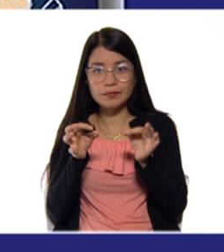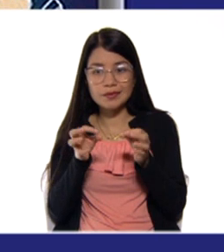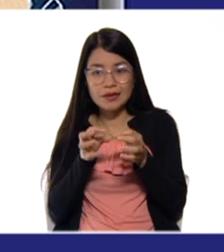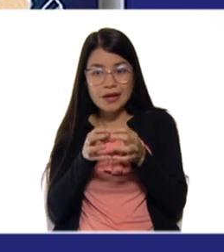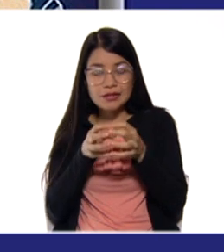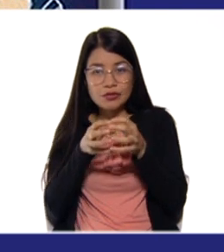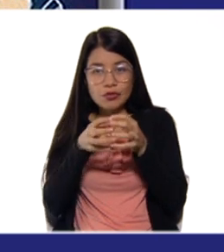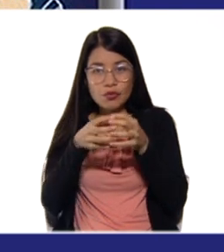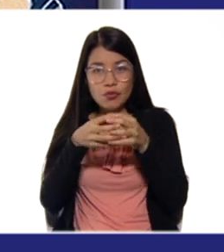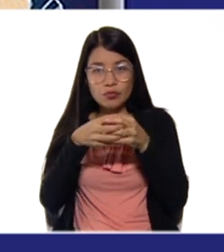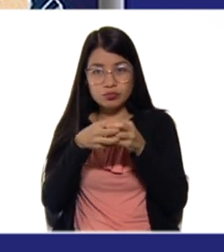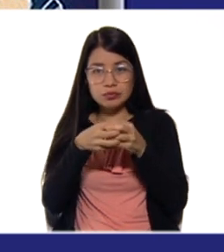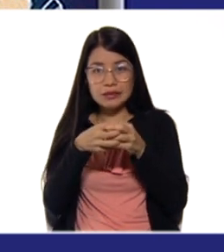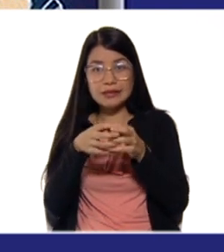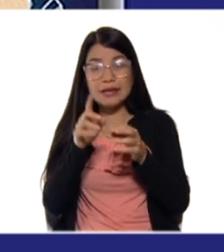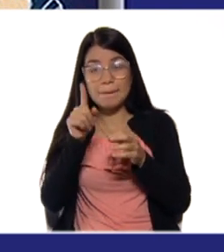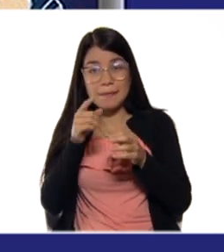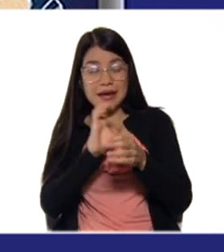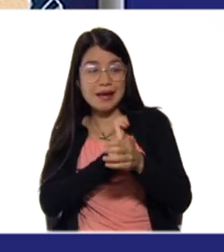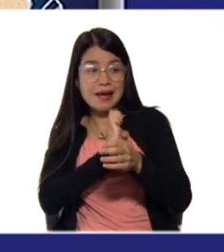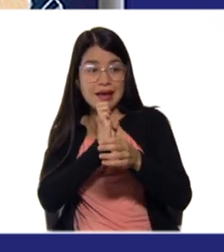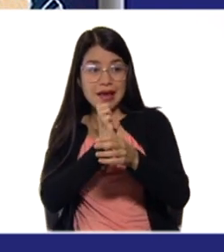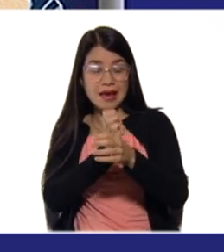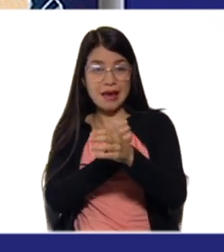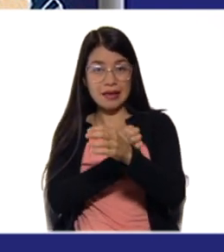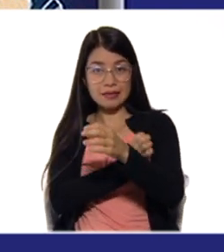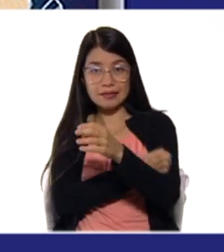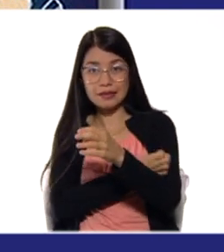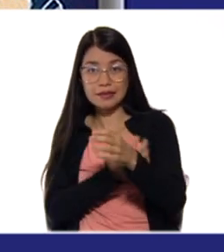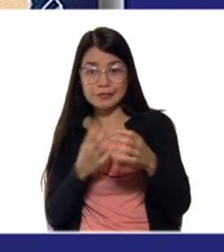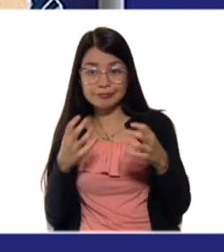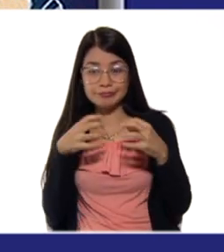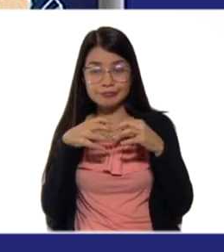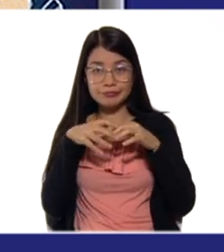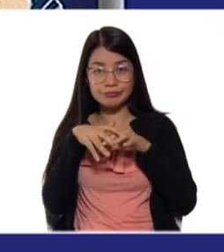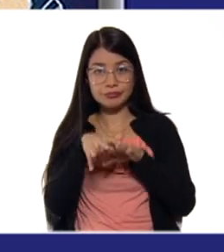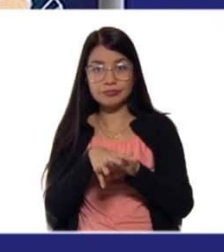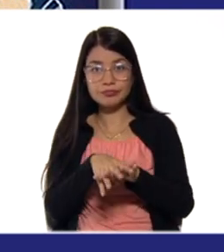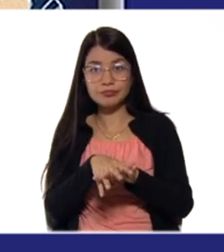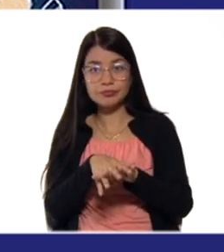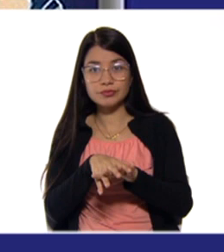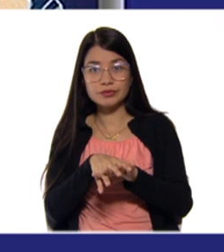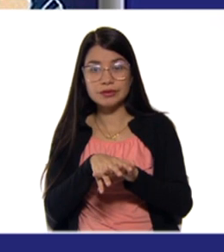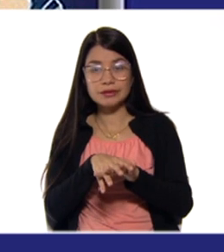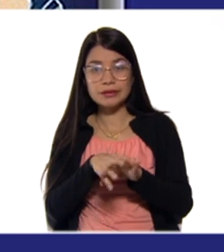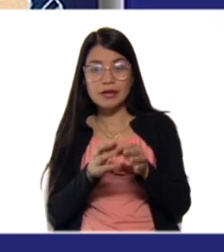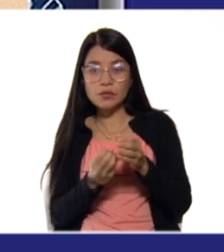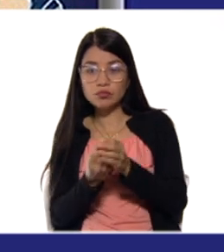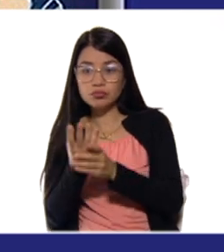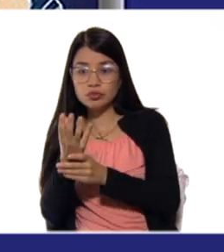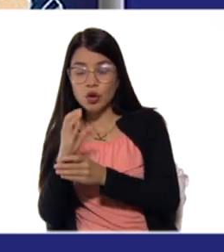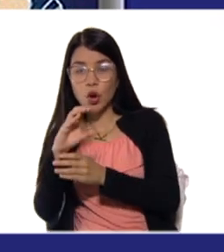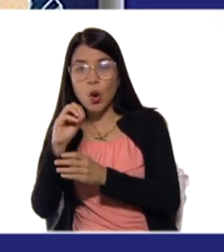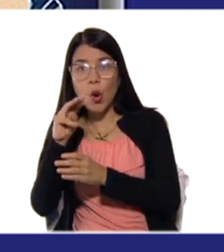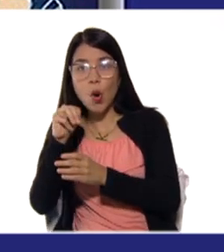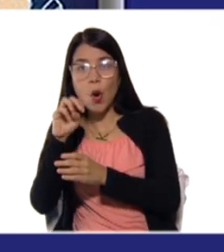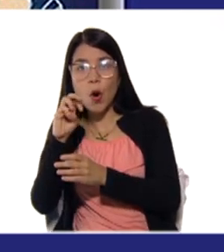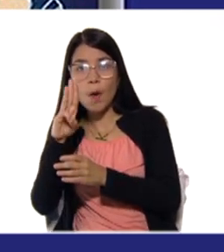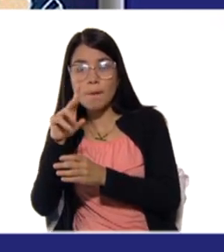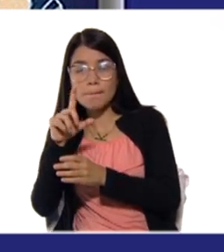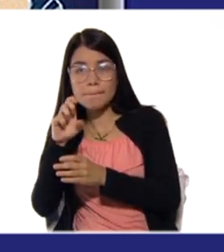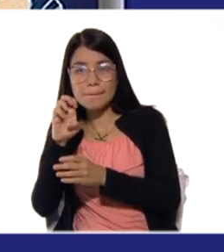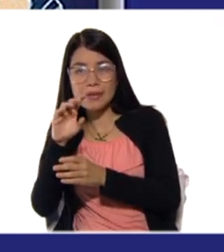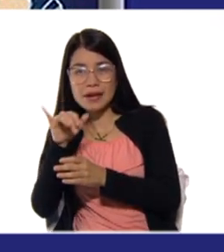eleva la cantidad de energía. Y se va a formar un complejo activado, que no son ni reactivos ni productos.